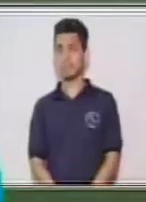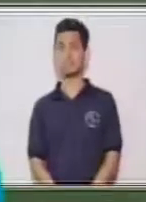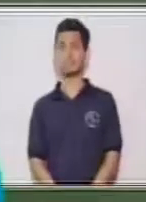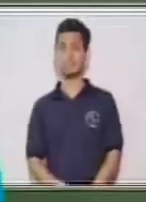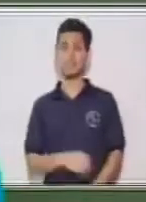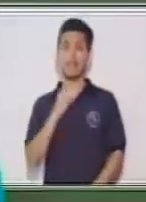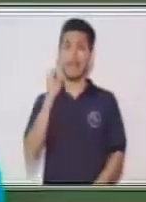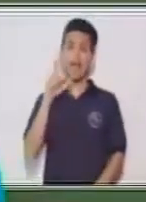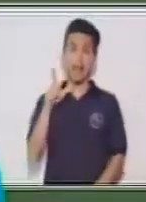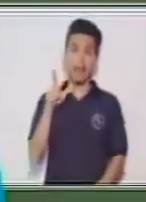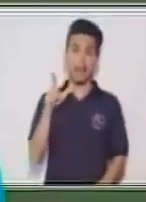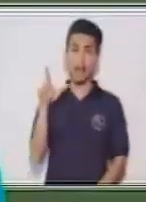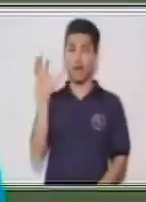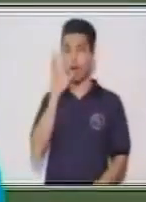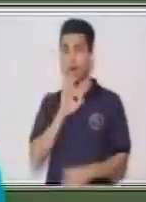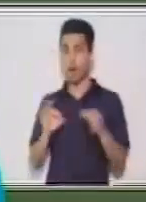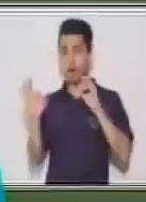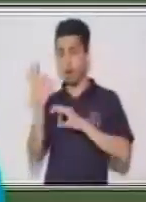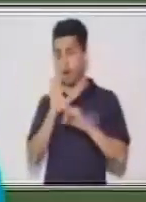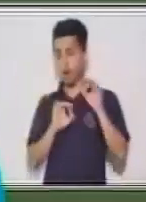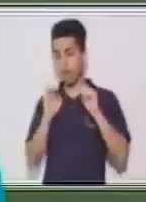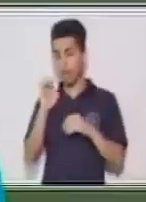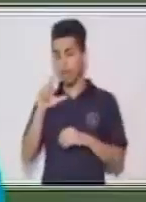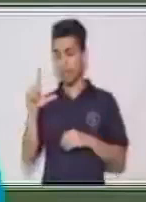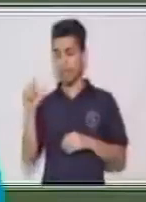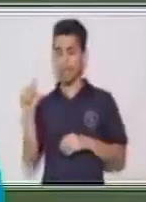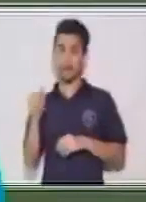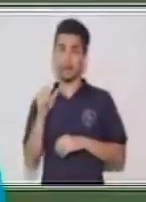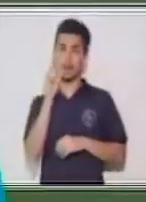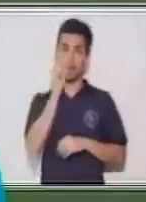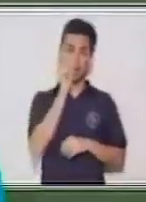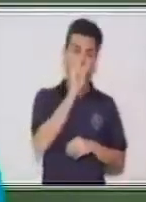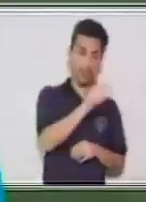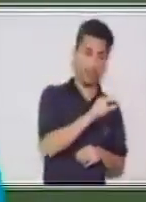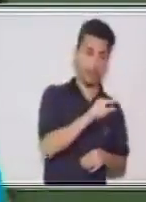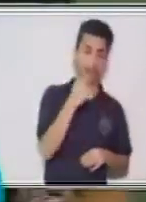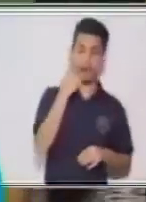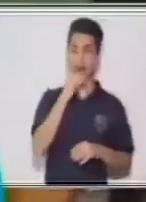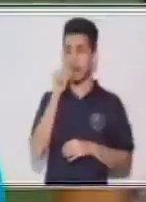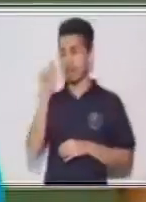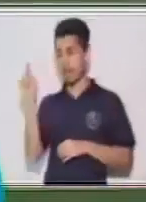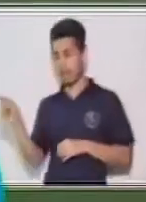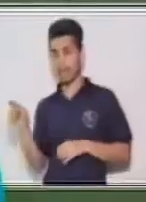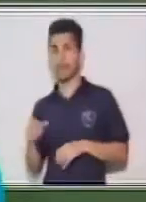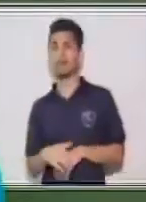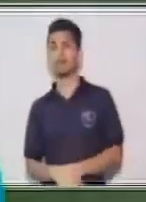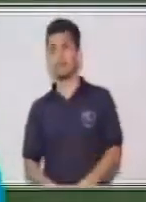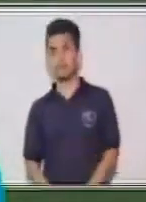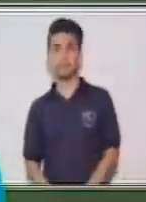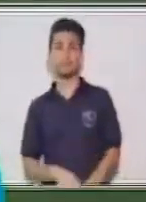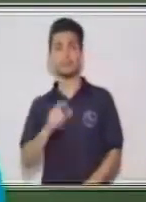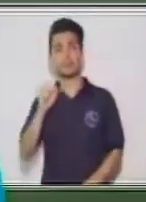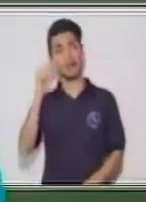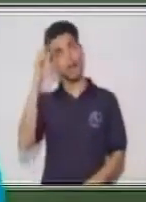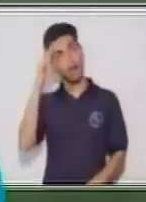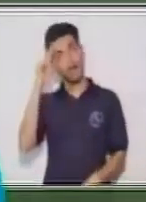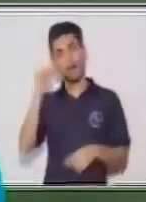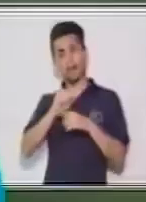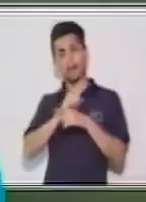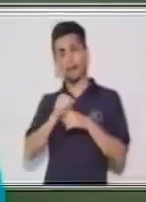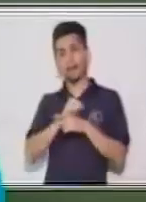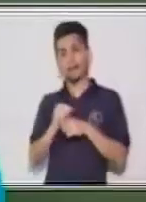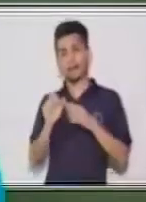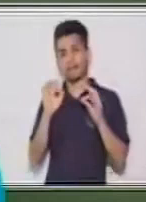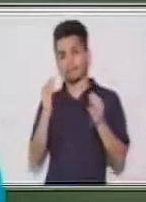Lo puedes ir apuntando tú también ahí. Yo sé que esto te puede servir como tipo repaso en tu cuaderno o en tu portafolio.